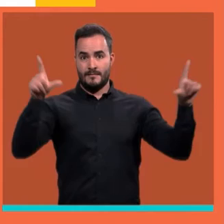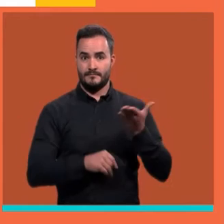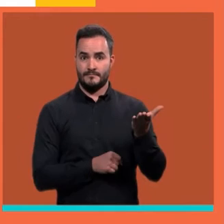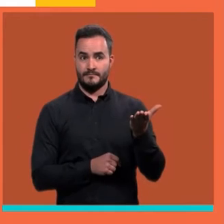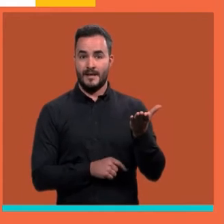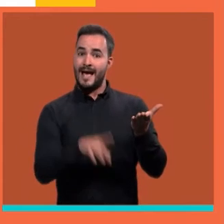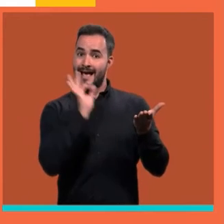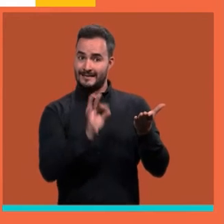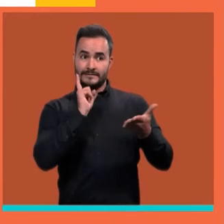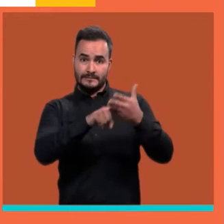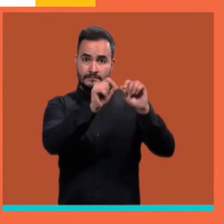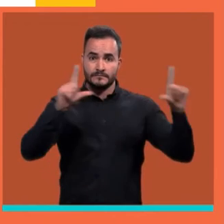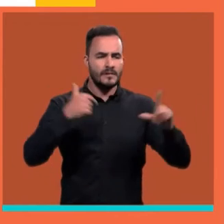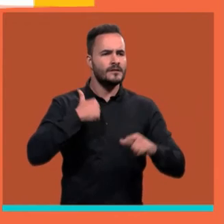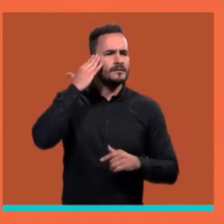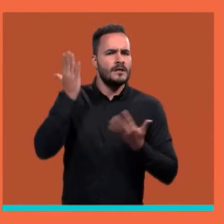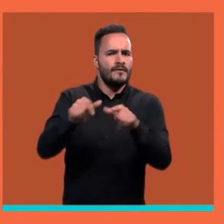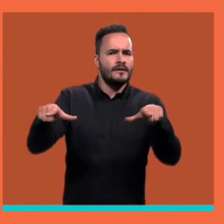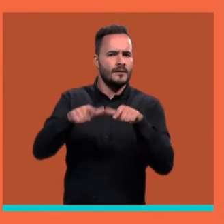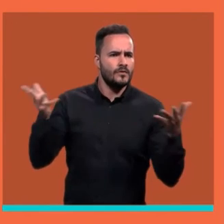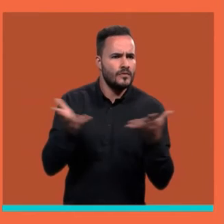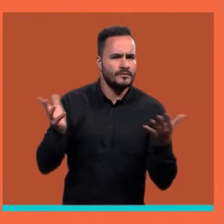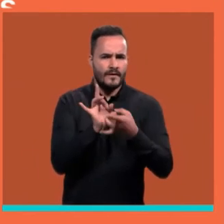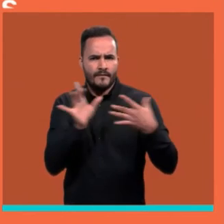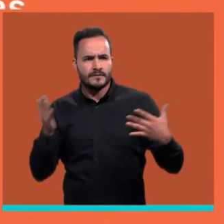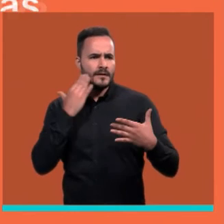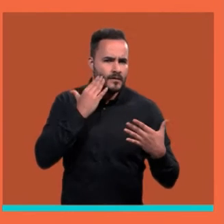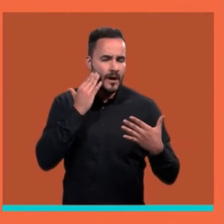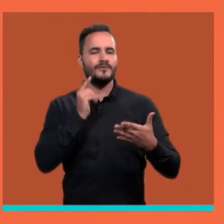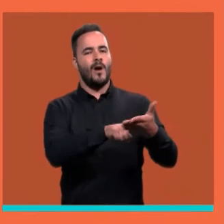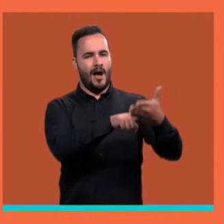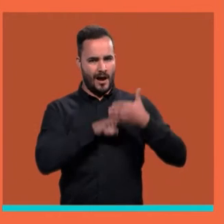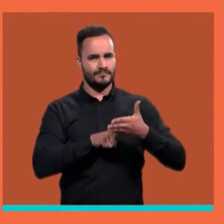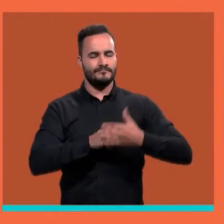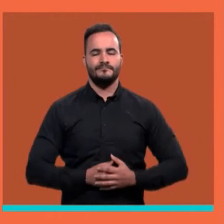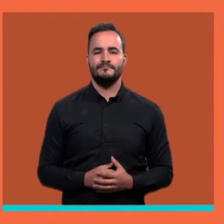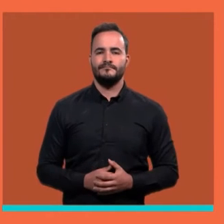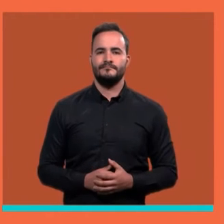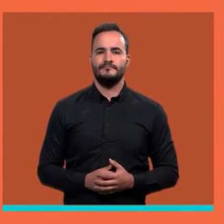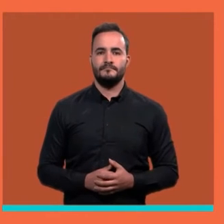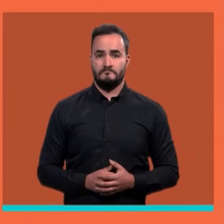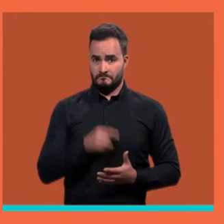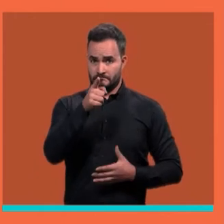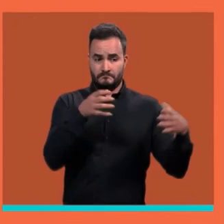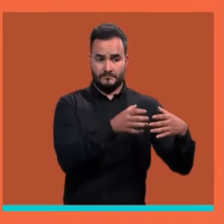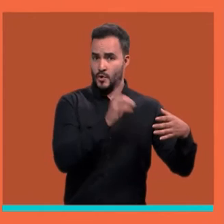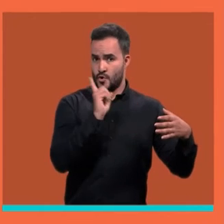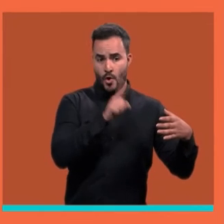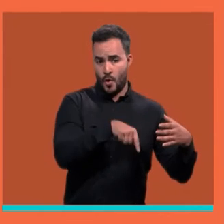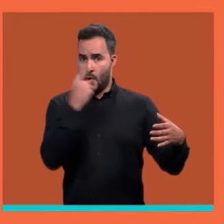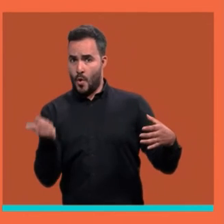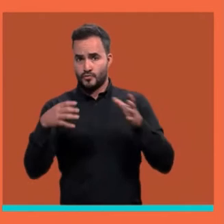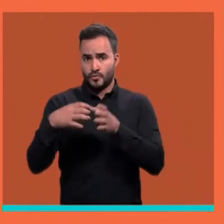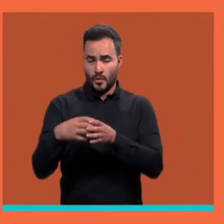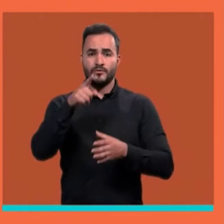.gov.co. Allí podrán consultar el lugar y la fecha en la que les corresponde la vacunación. Si no hace